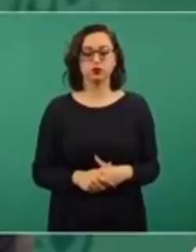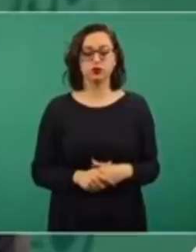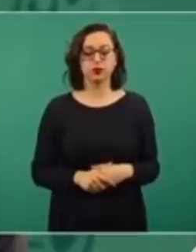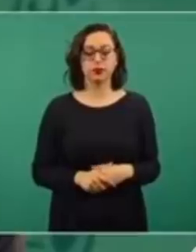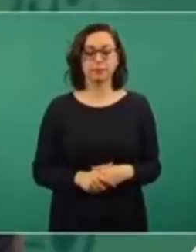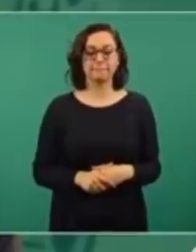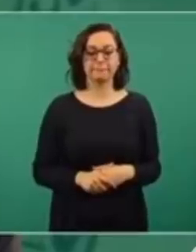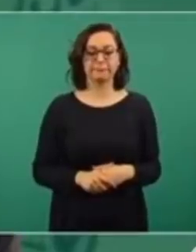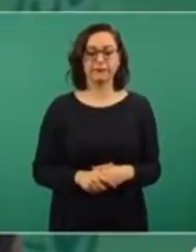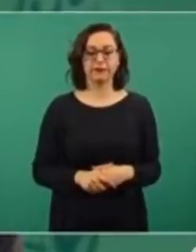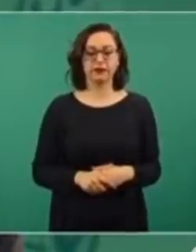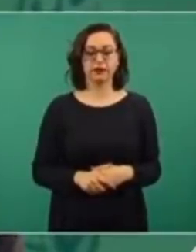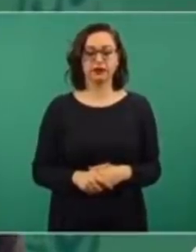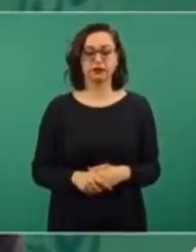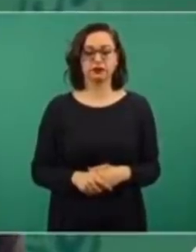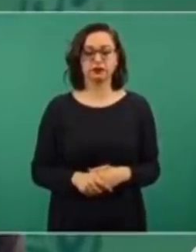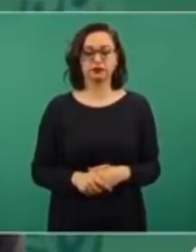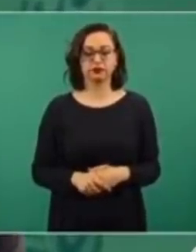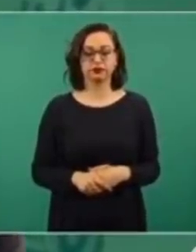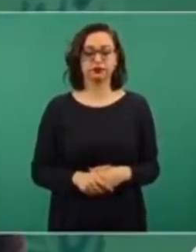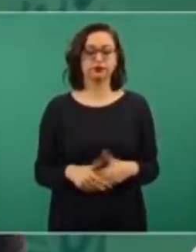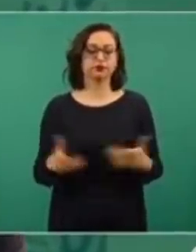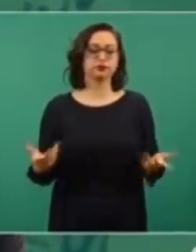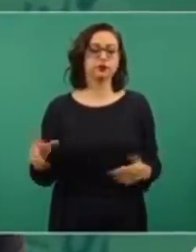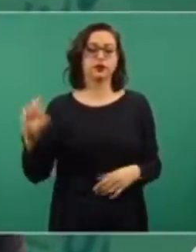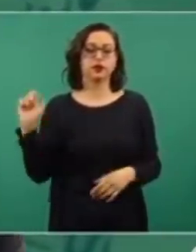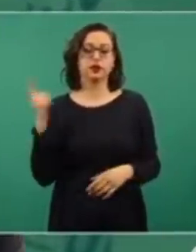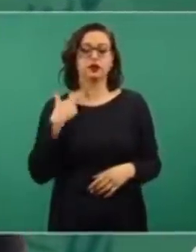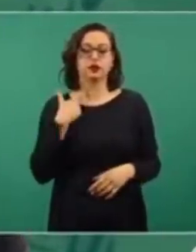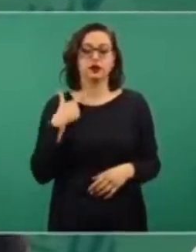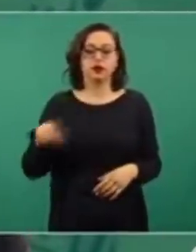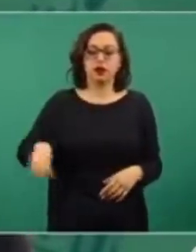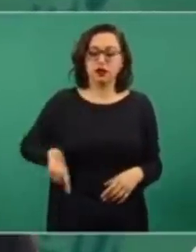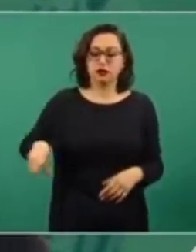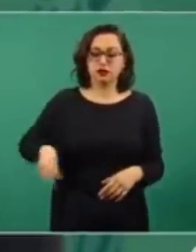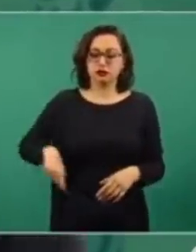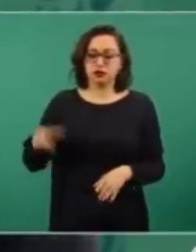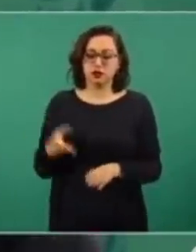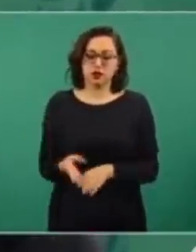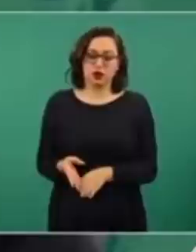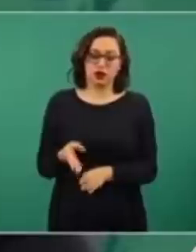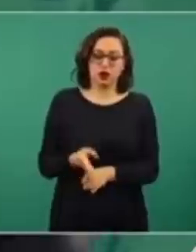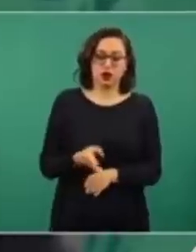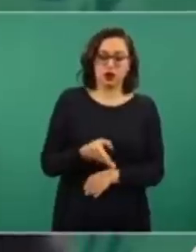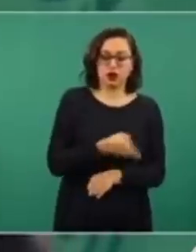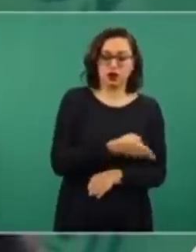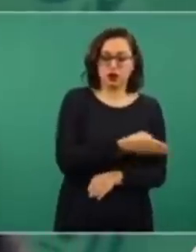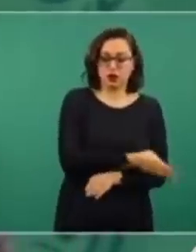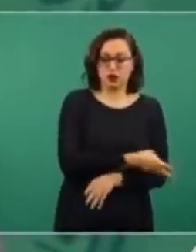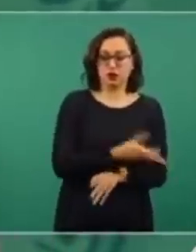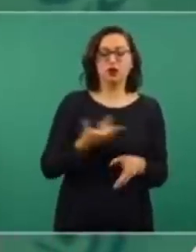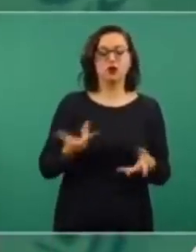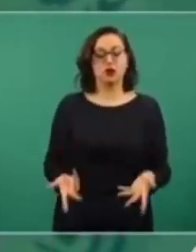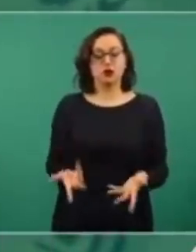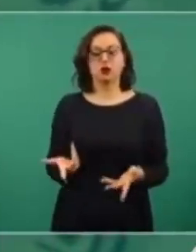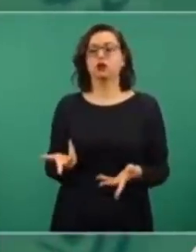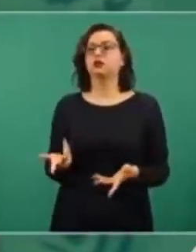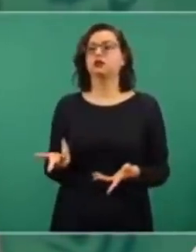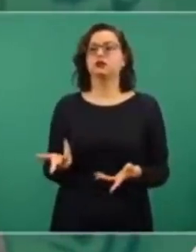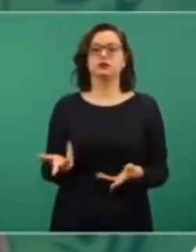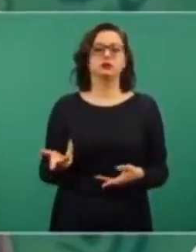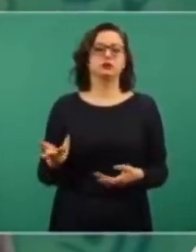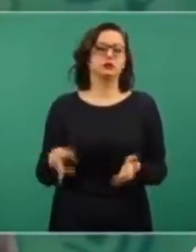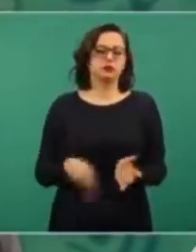En gobiernos anteriores han habido asesinatos de